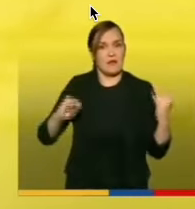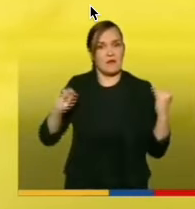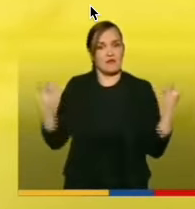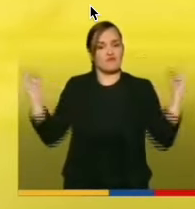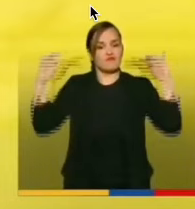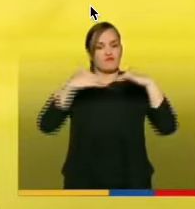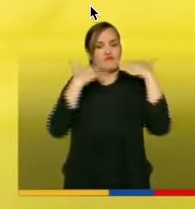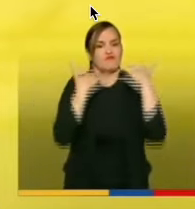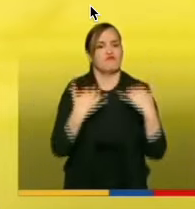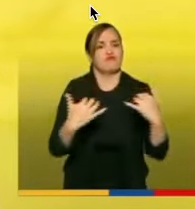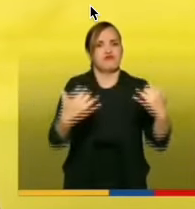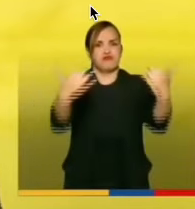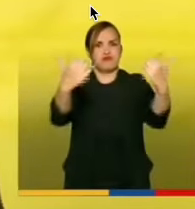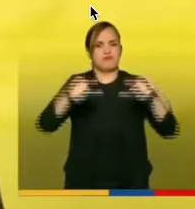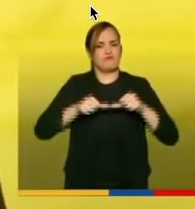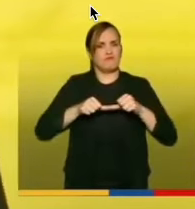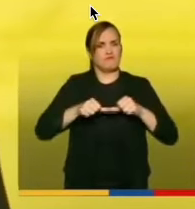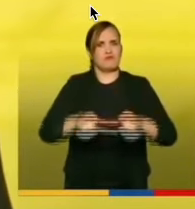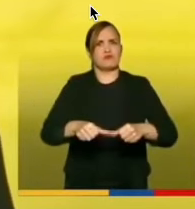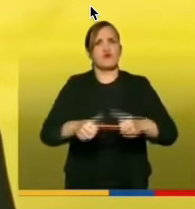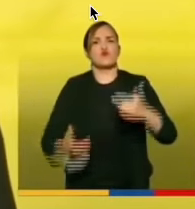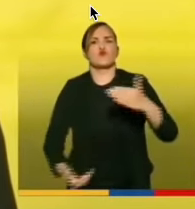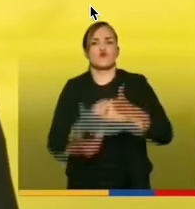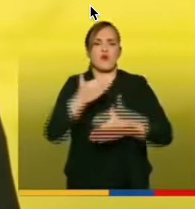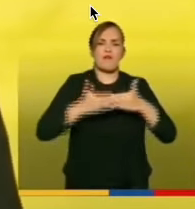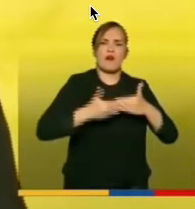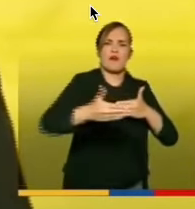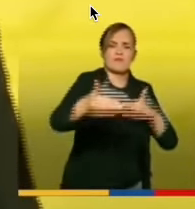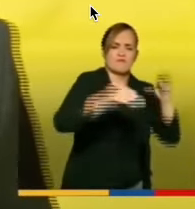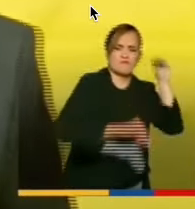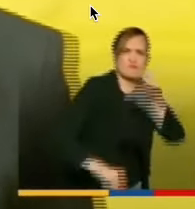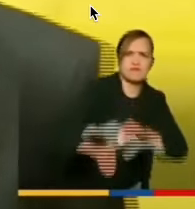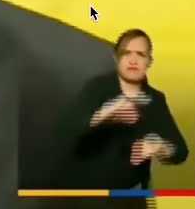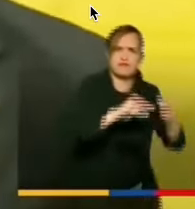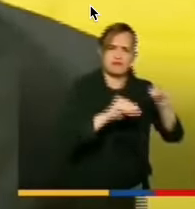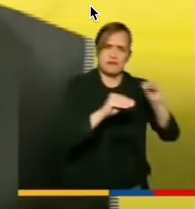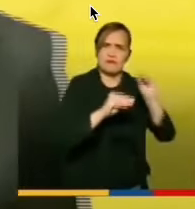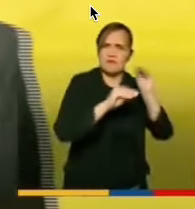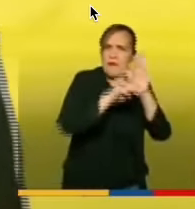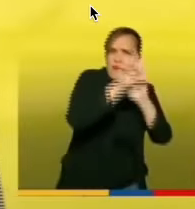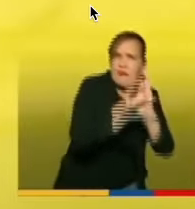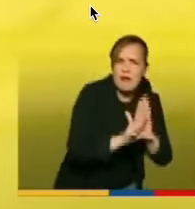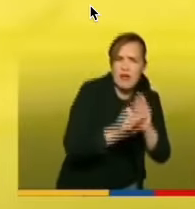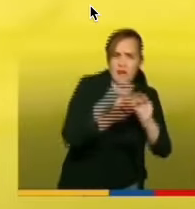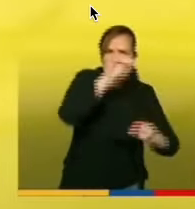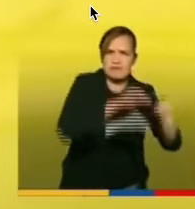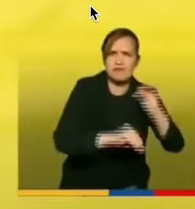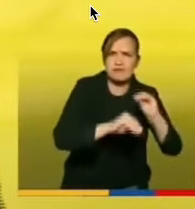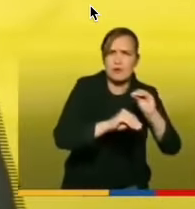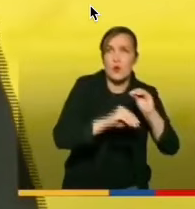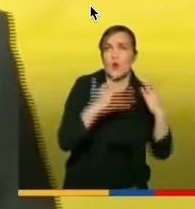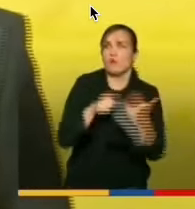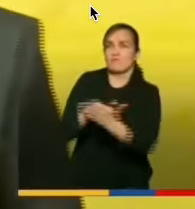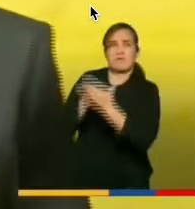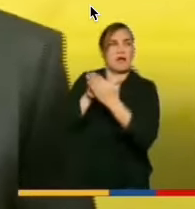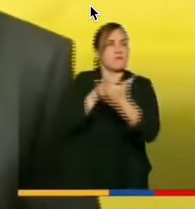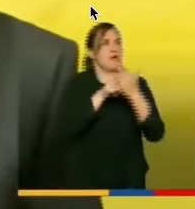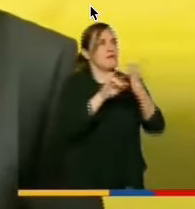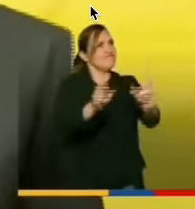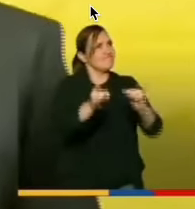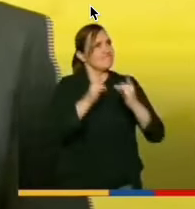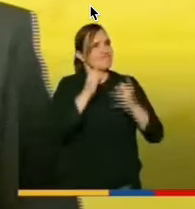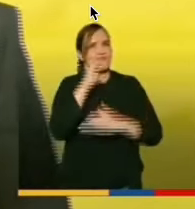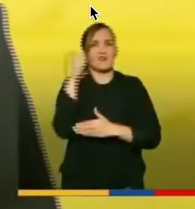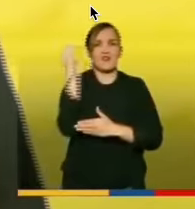instalarla en esta nueva legislatura llena de símbolos esa independencia que querríamos que